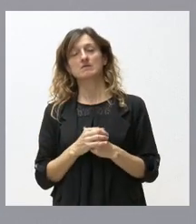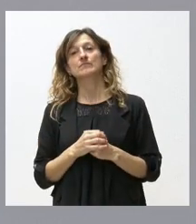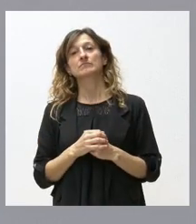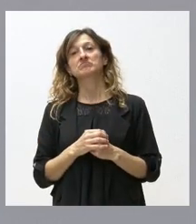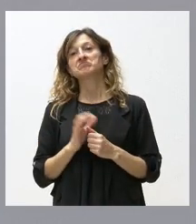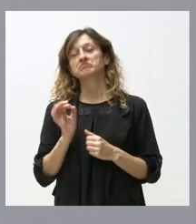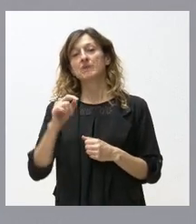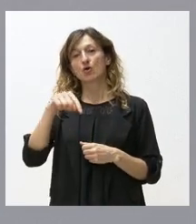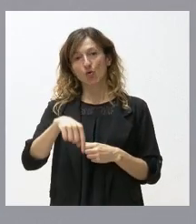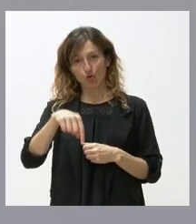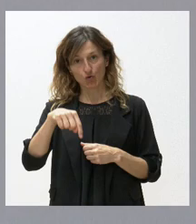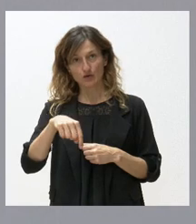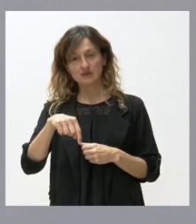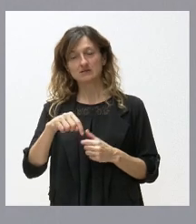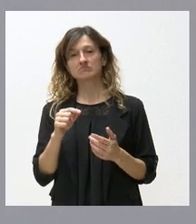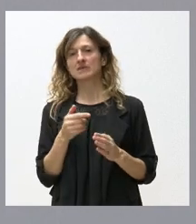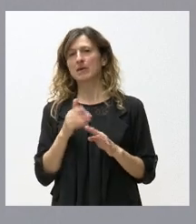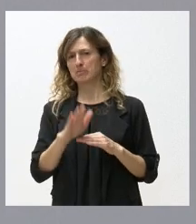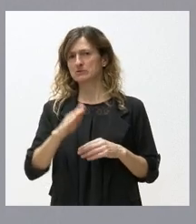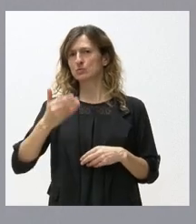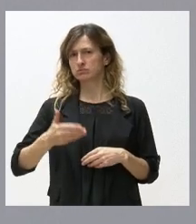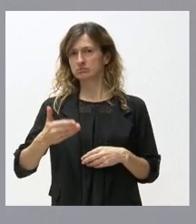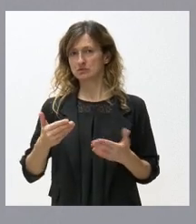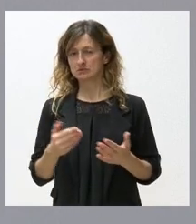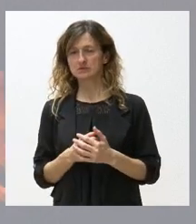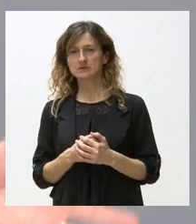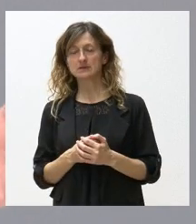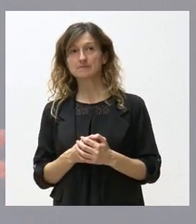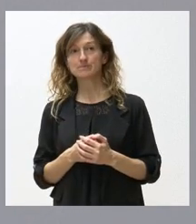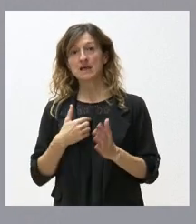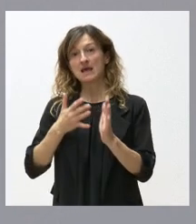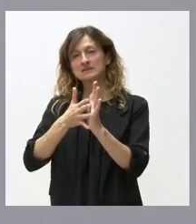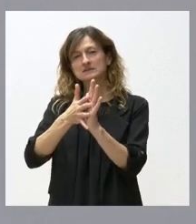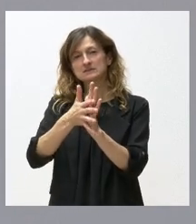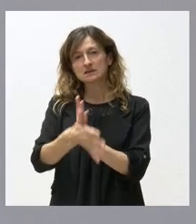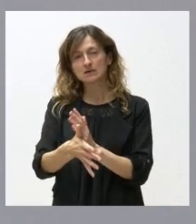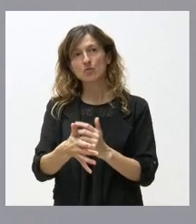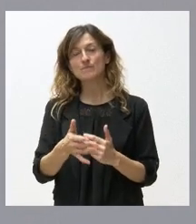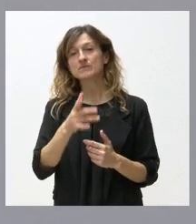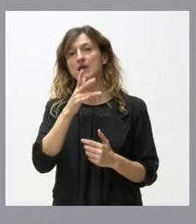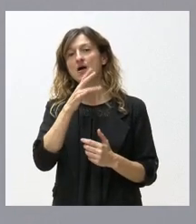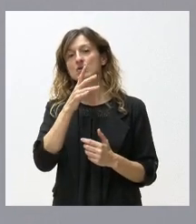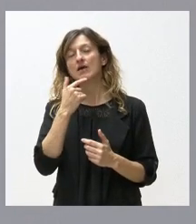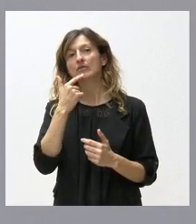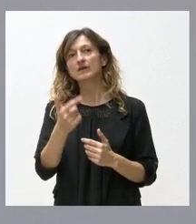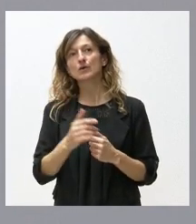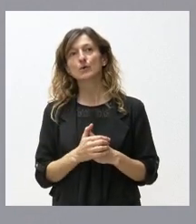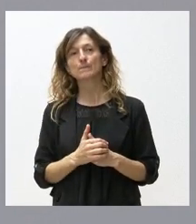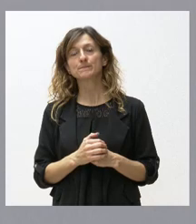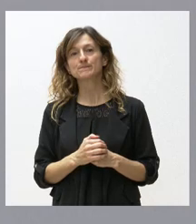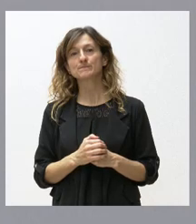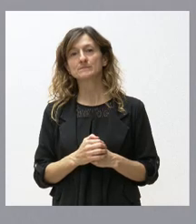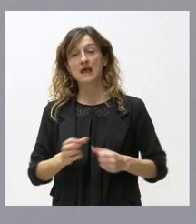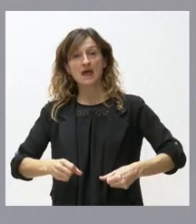se procede a este paso muy importante le describo que estamos hablando de la del